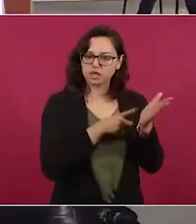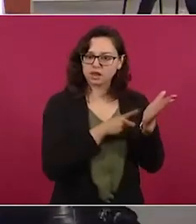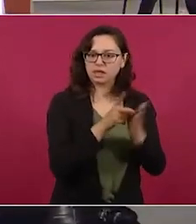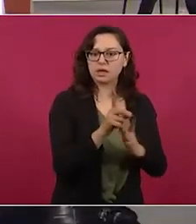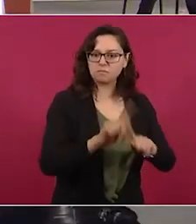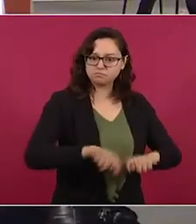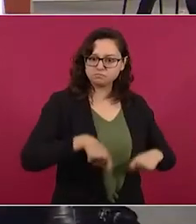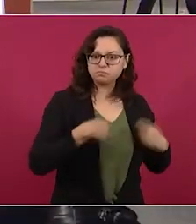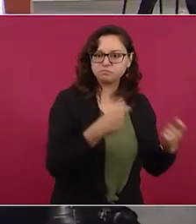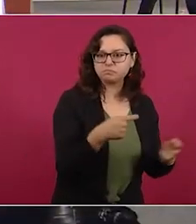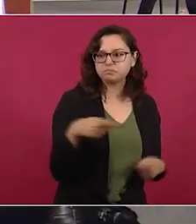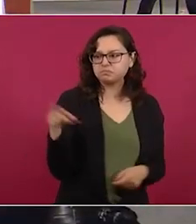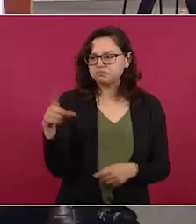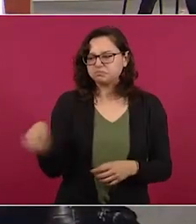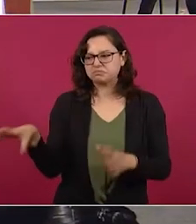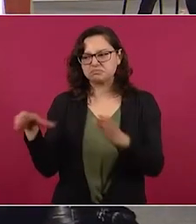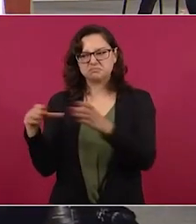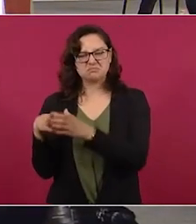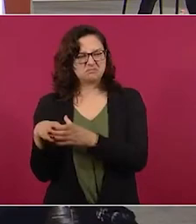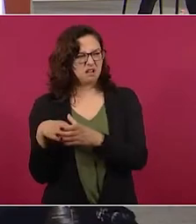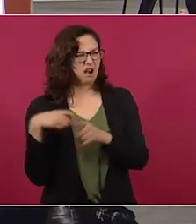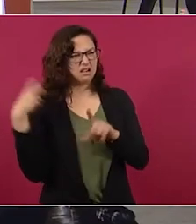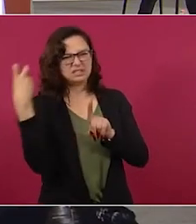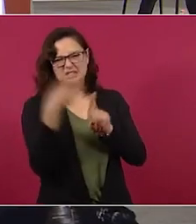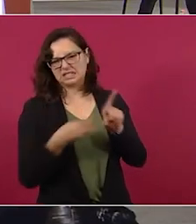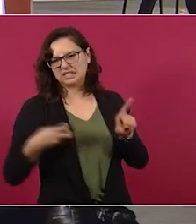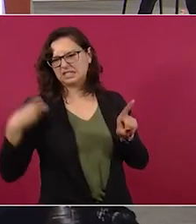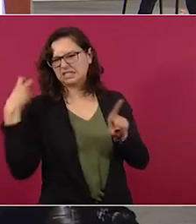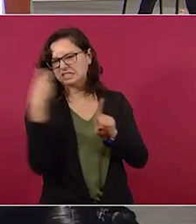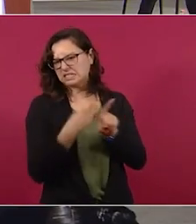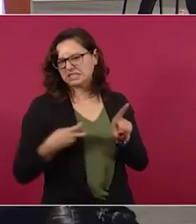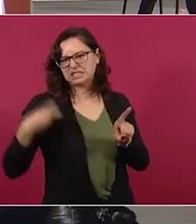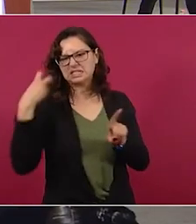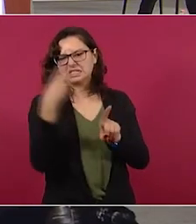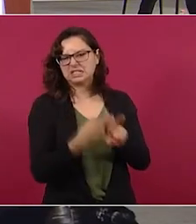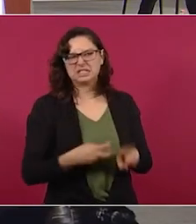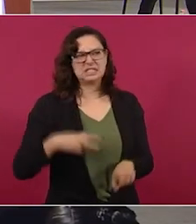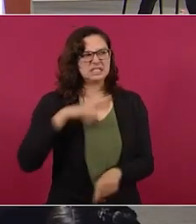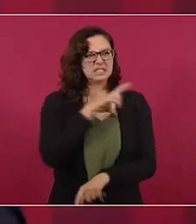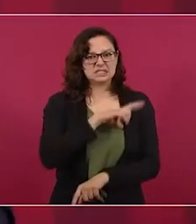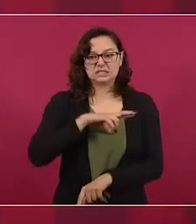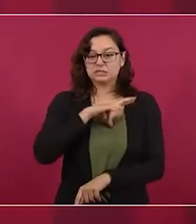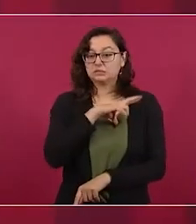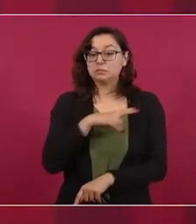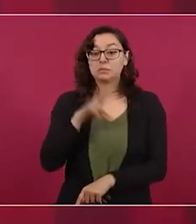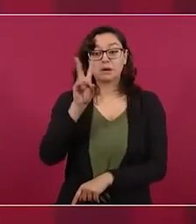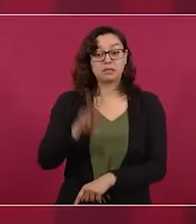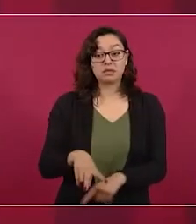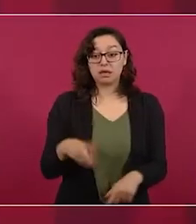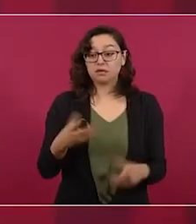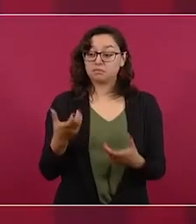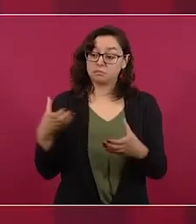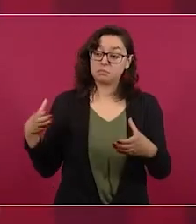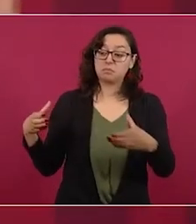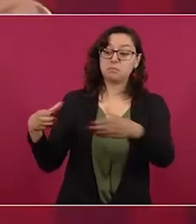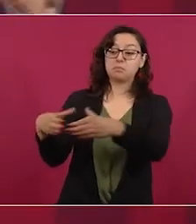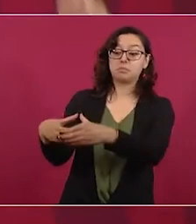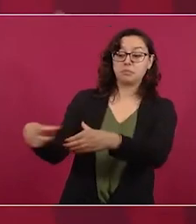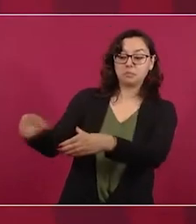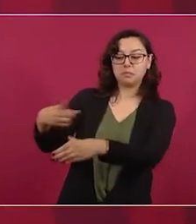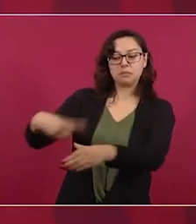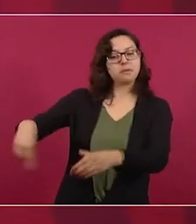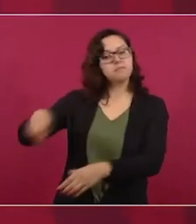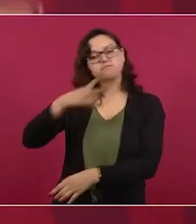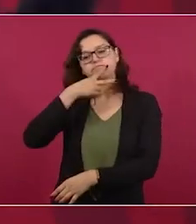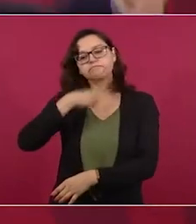Entonces, hay sectores muy desinformados, que además,